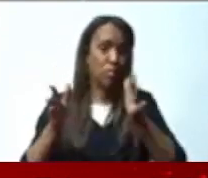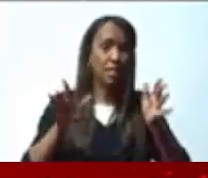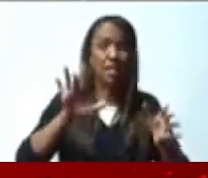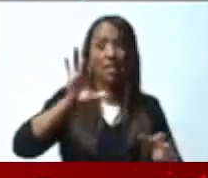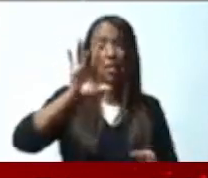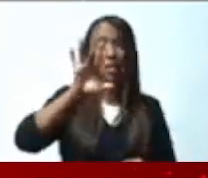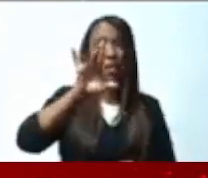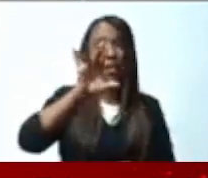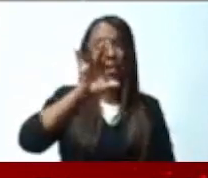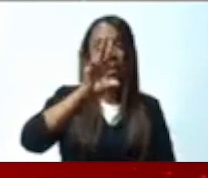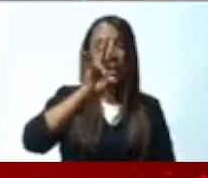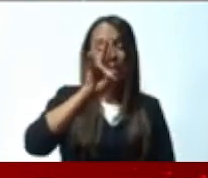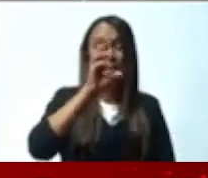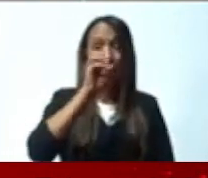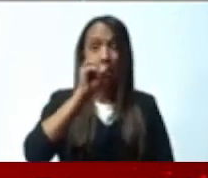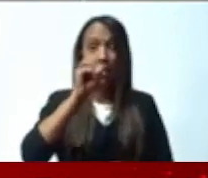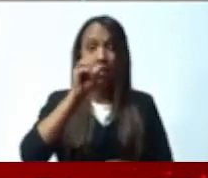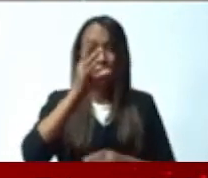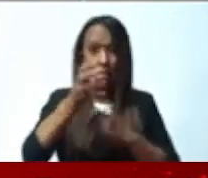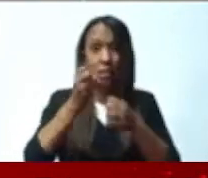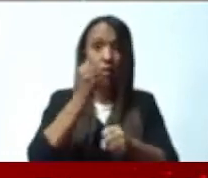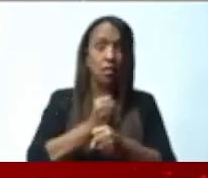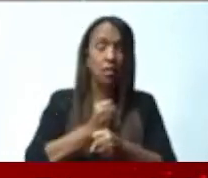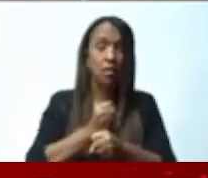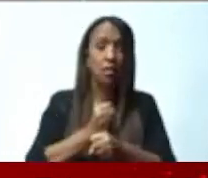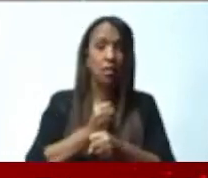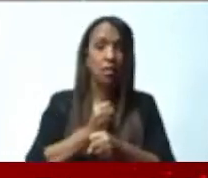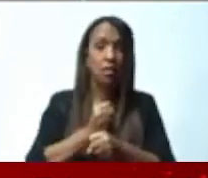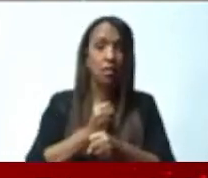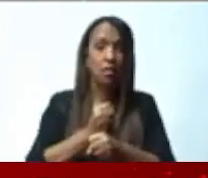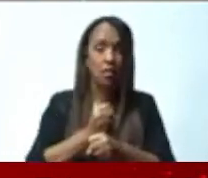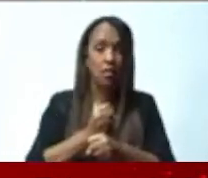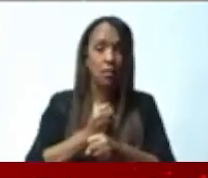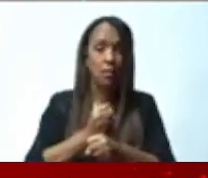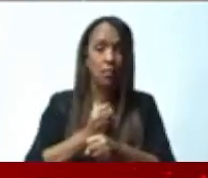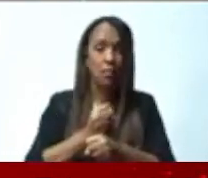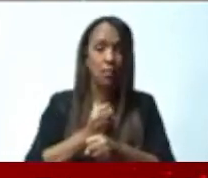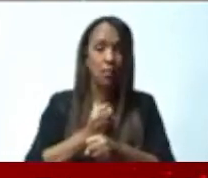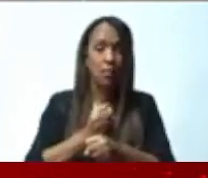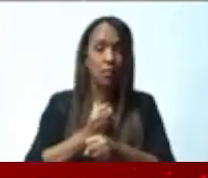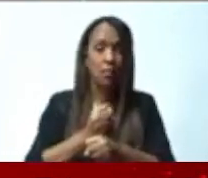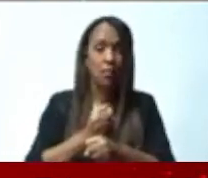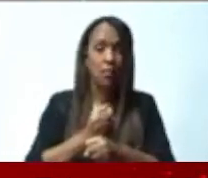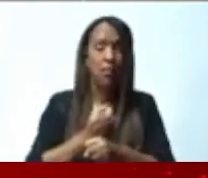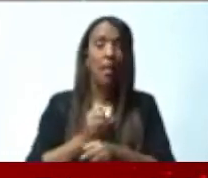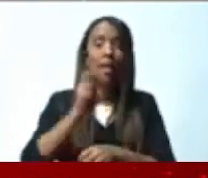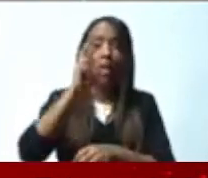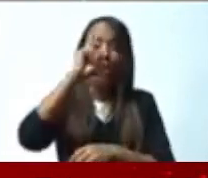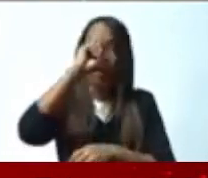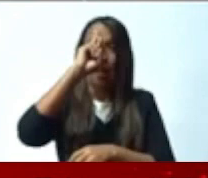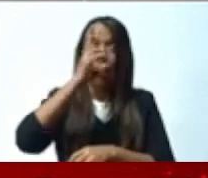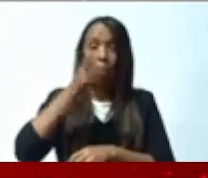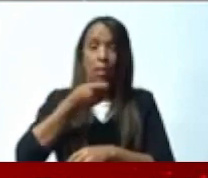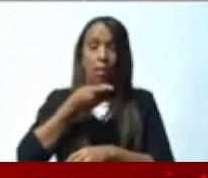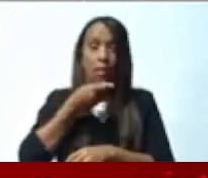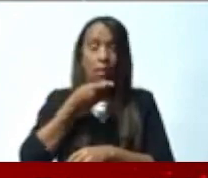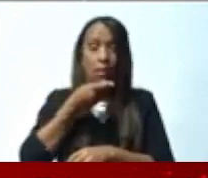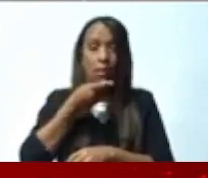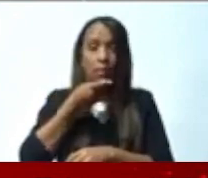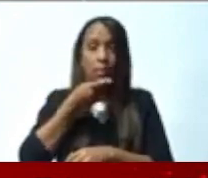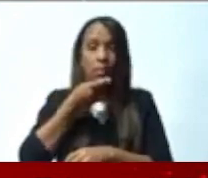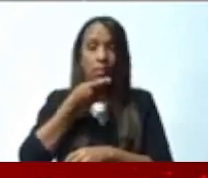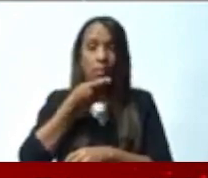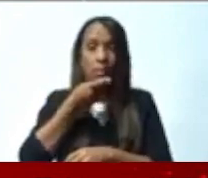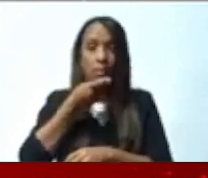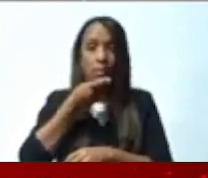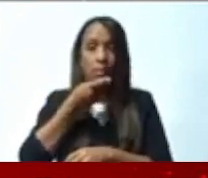que la República Dominicana tiene un crecimiento sostenido, produciendo riqueza, y nosotros